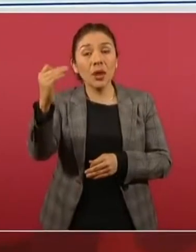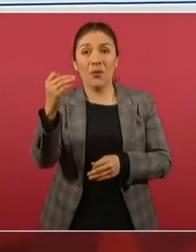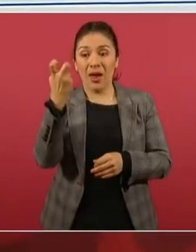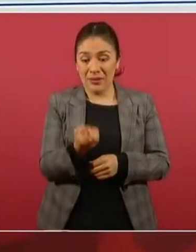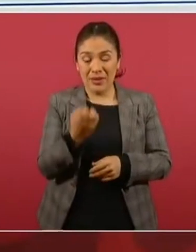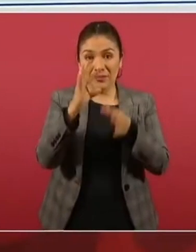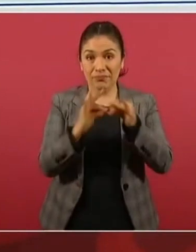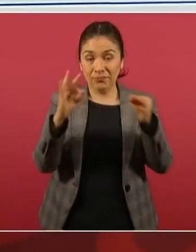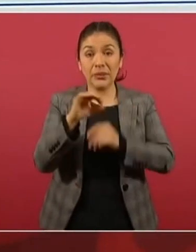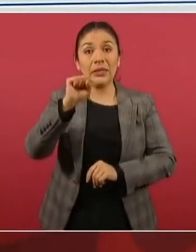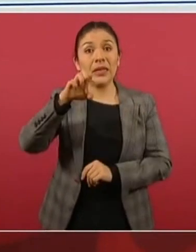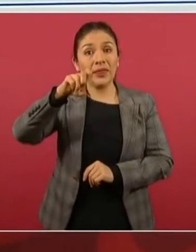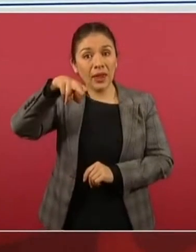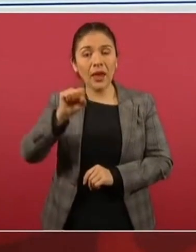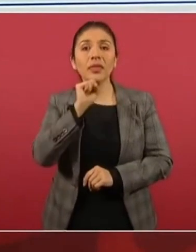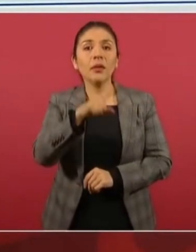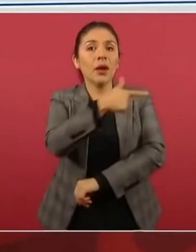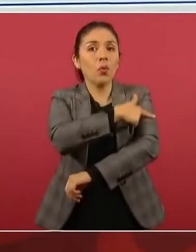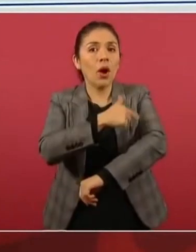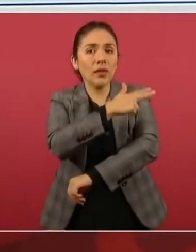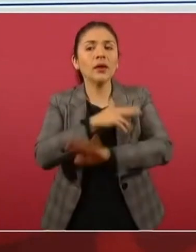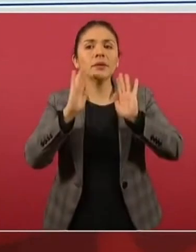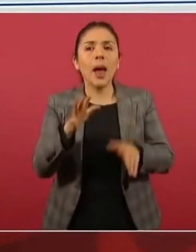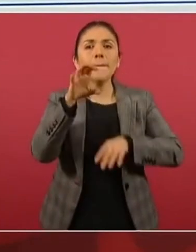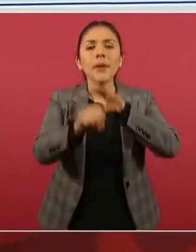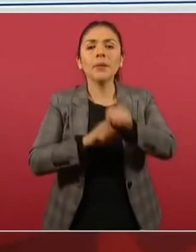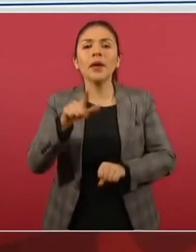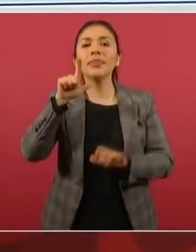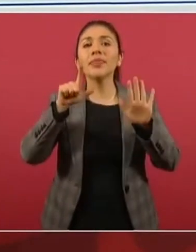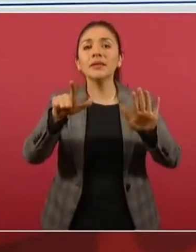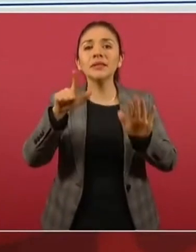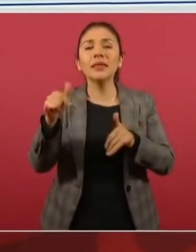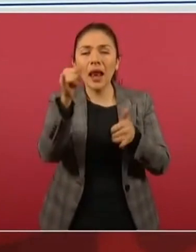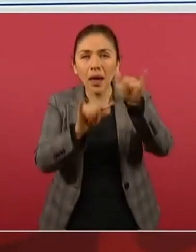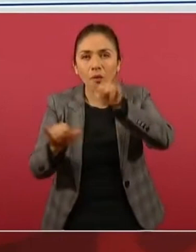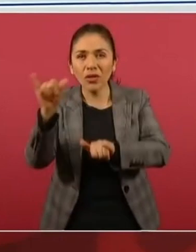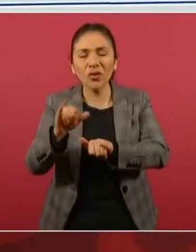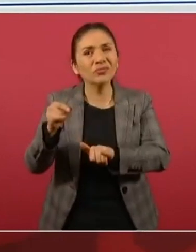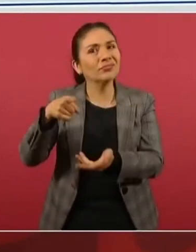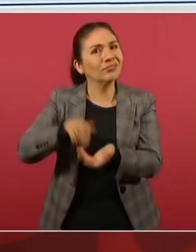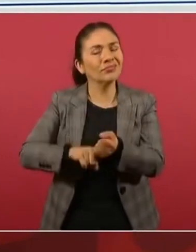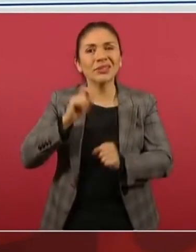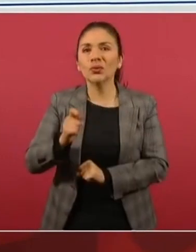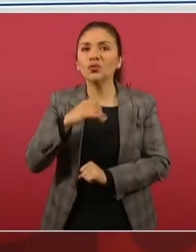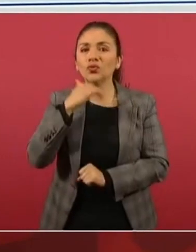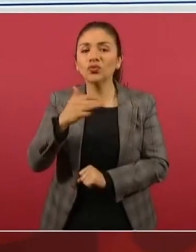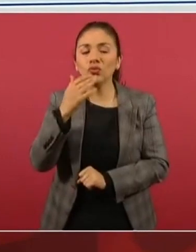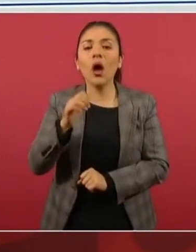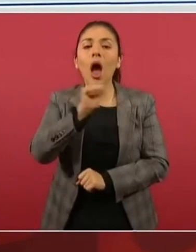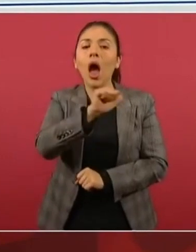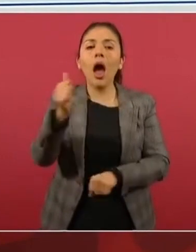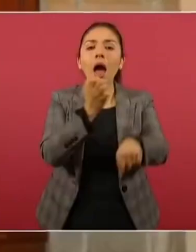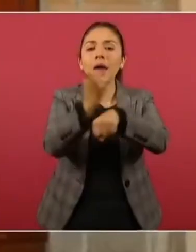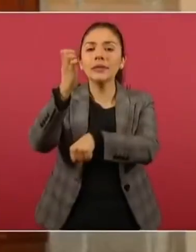informa, la Sedena y Guardia Nacional aseguraron 17 laboratorios clandestinos en los